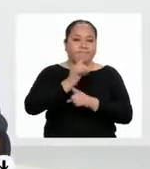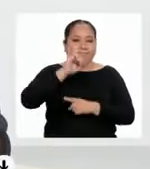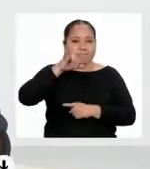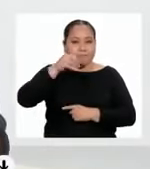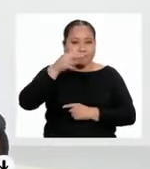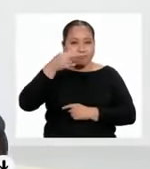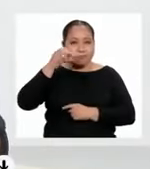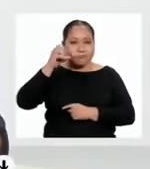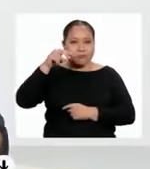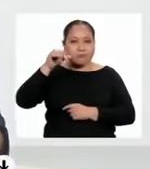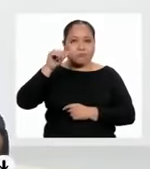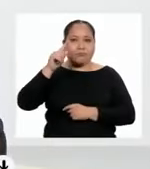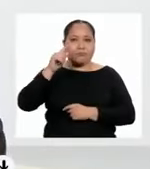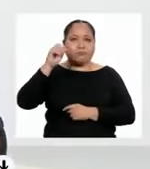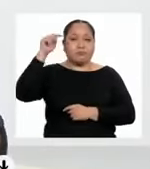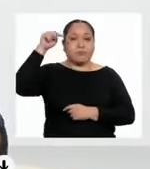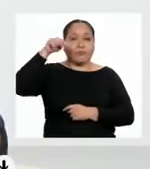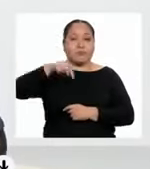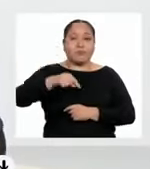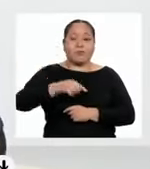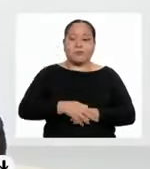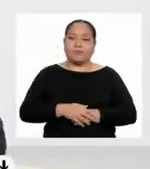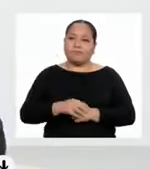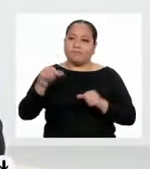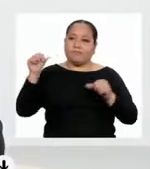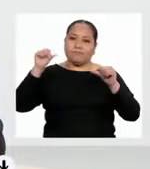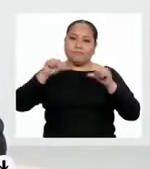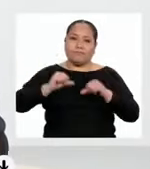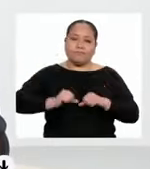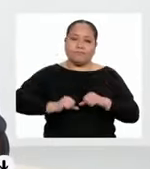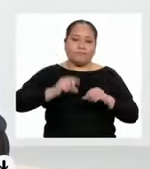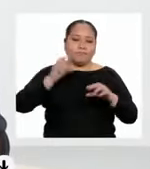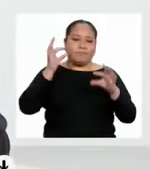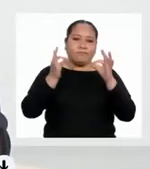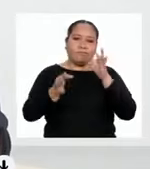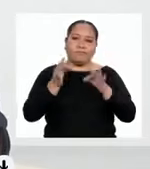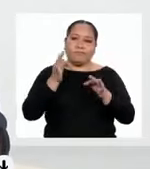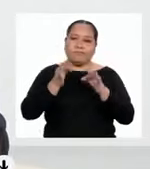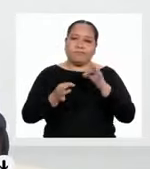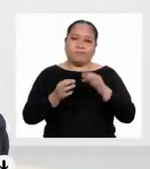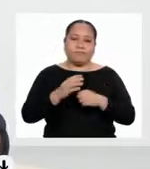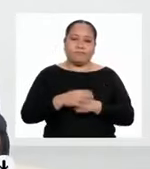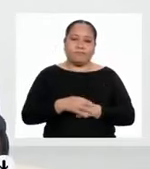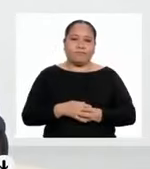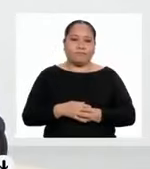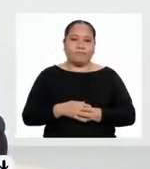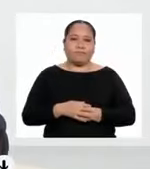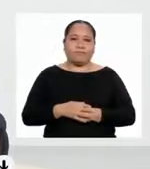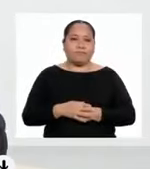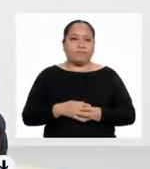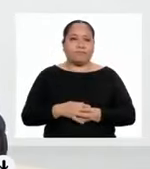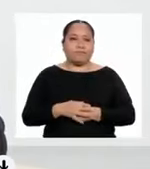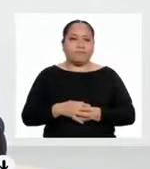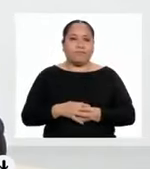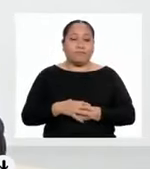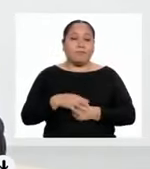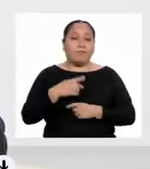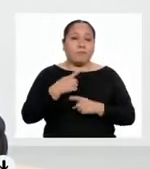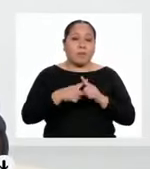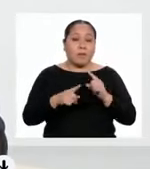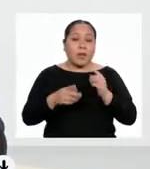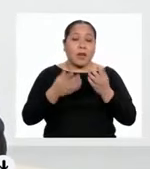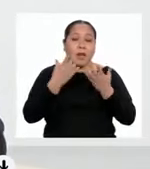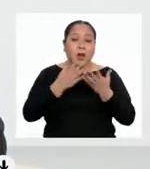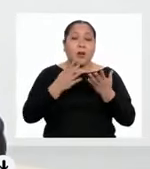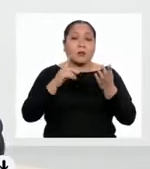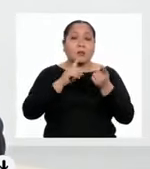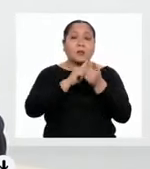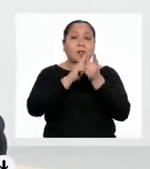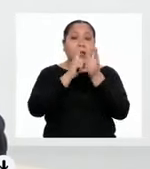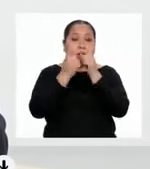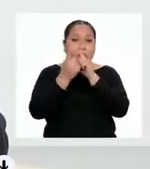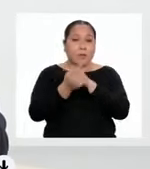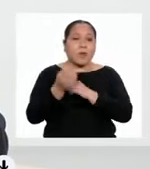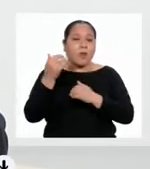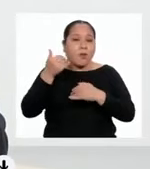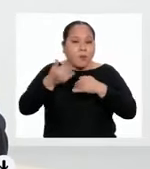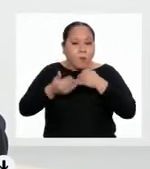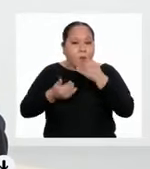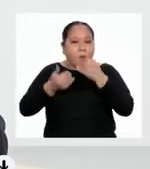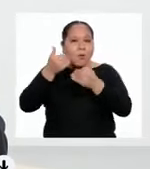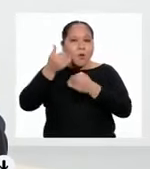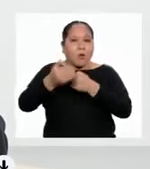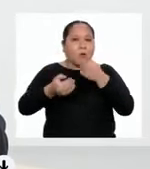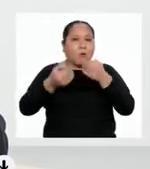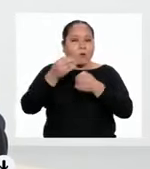Es una gran injusticia social. Pero las cosas están cambiando poco a poco